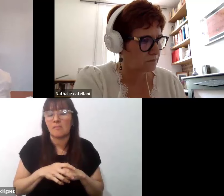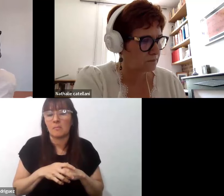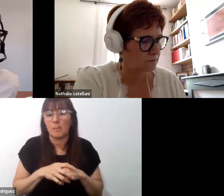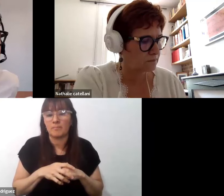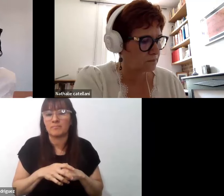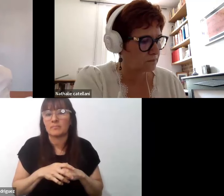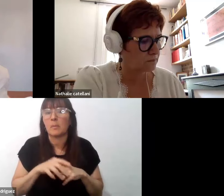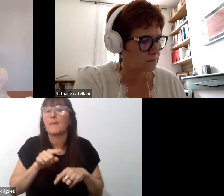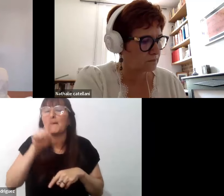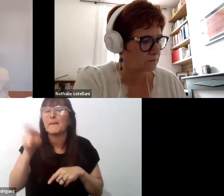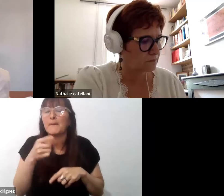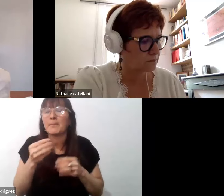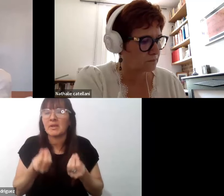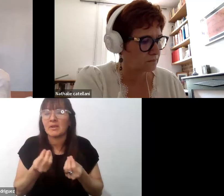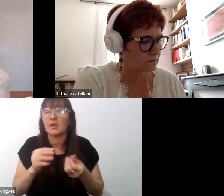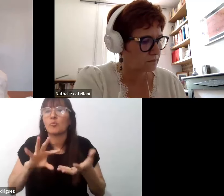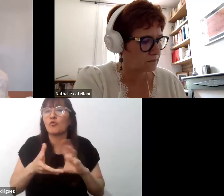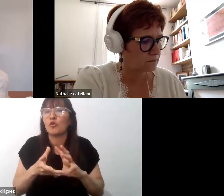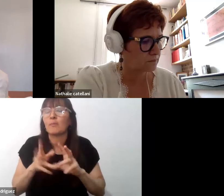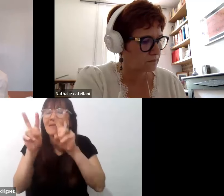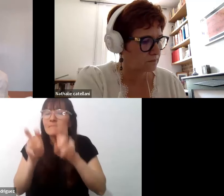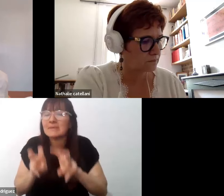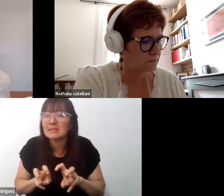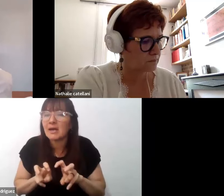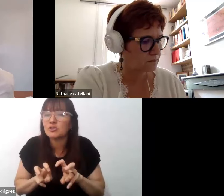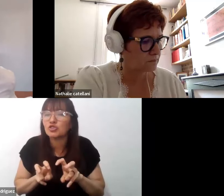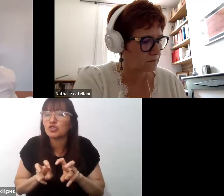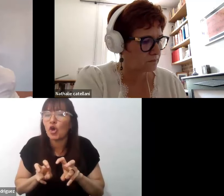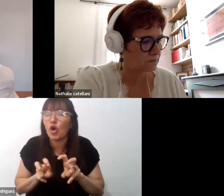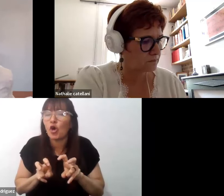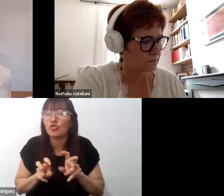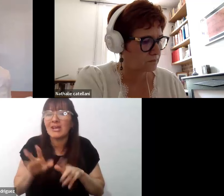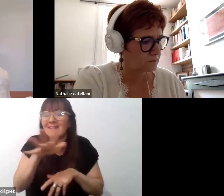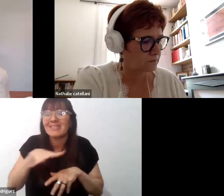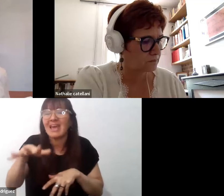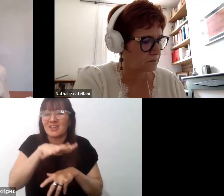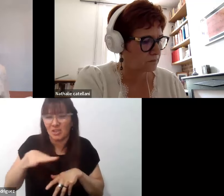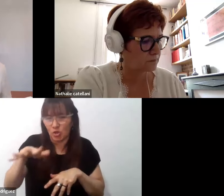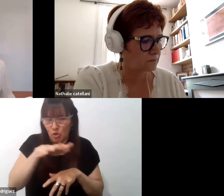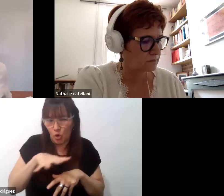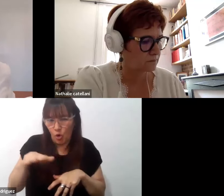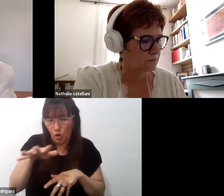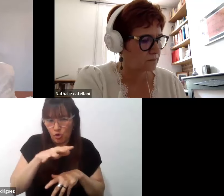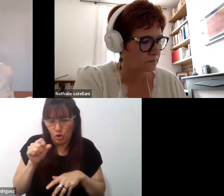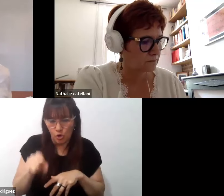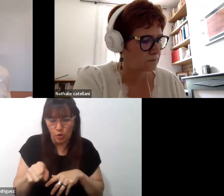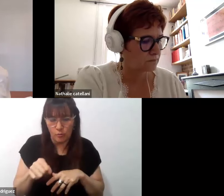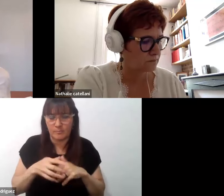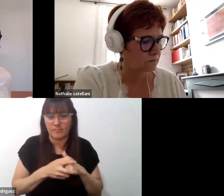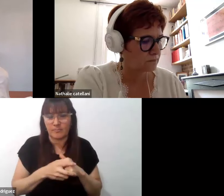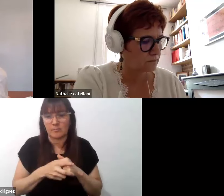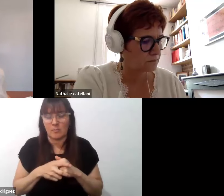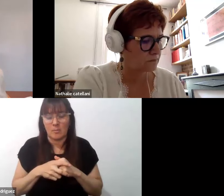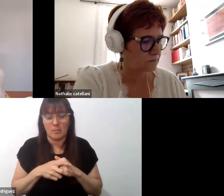tipo de indagación, un tipo de investigación que se territorialice, que tome en cuenta también en su